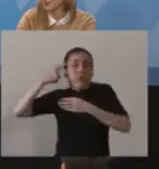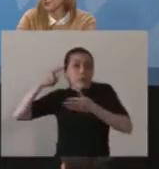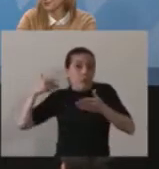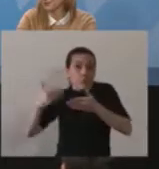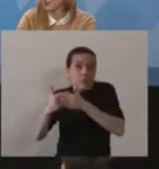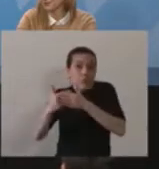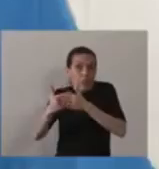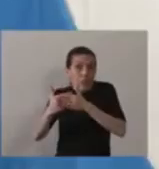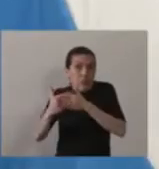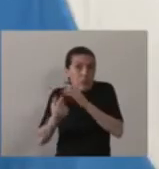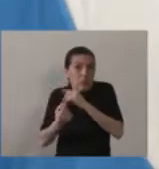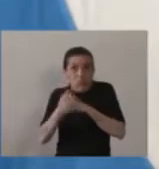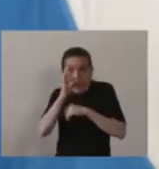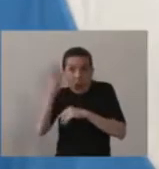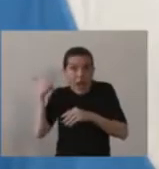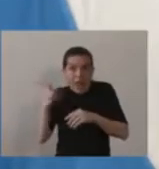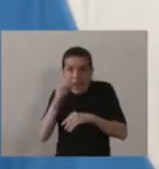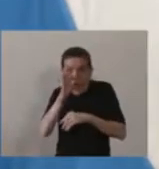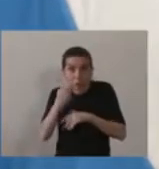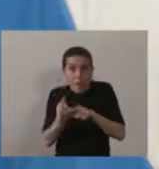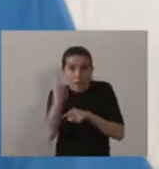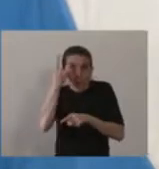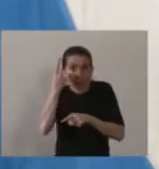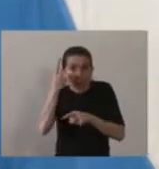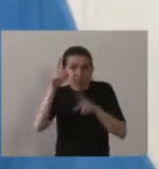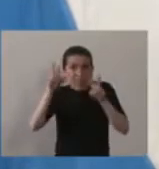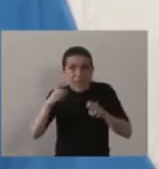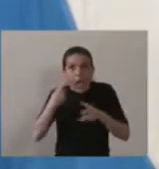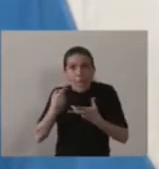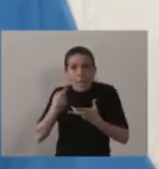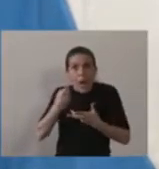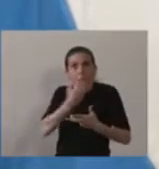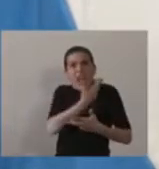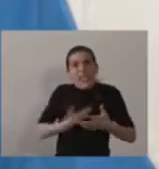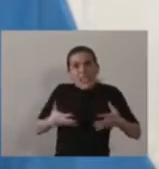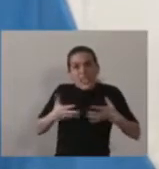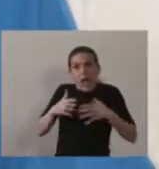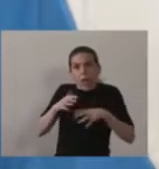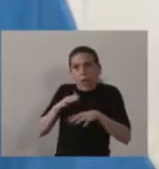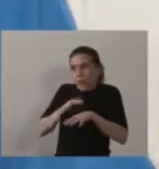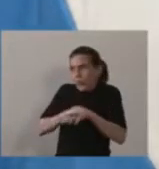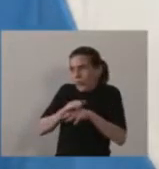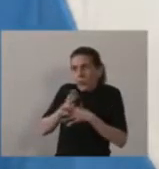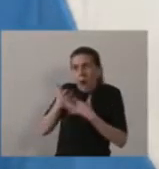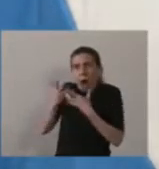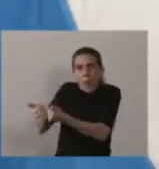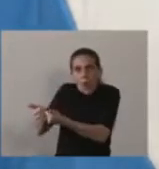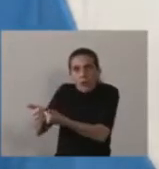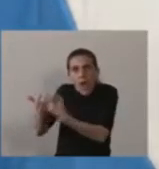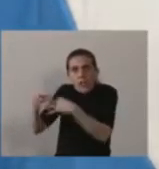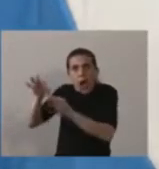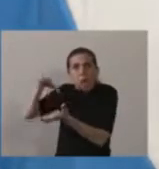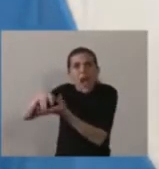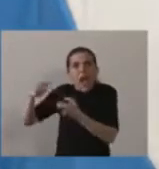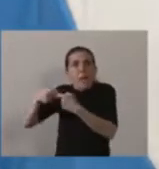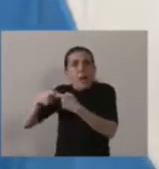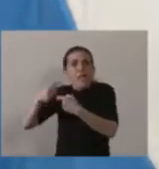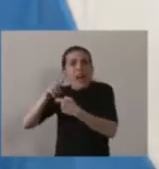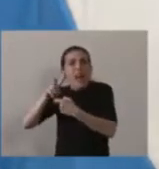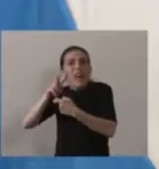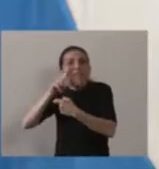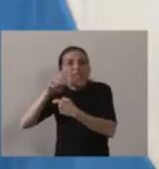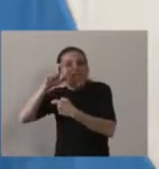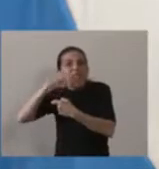digamos, viene en ocasión a rescatar a una empresa tan importante como es Vicentín para la Argentina, pero creo que acá la decisión